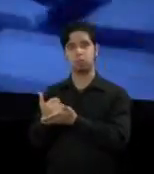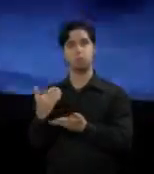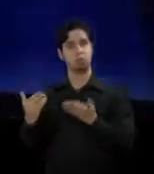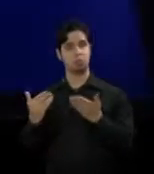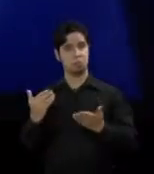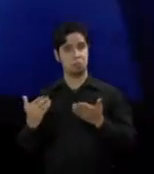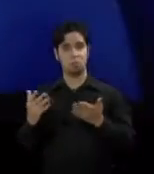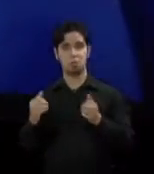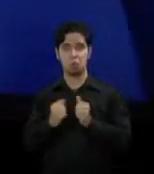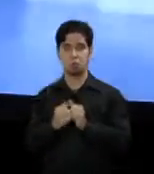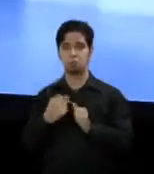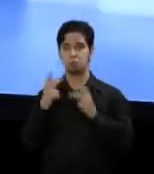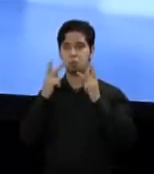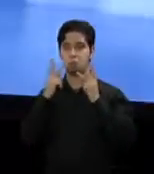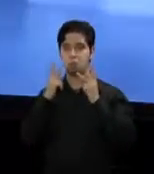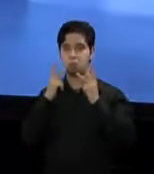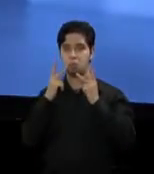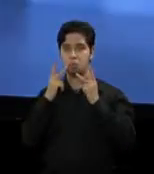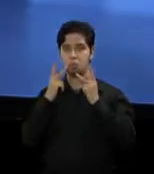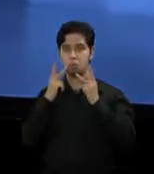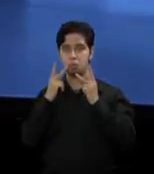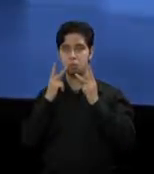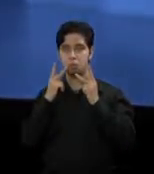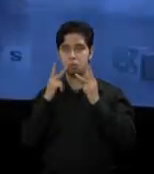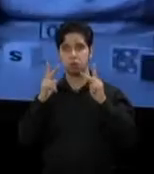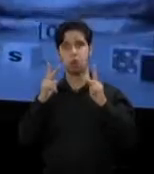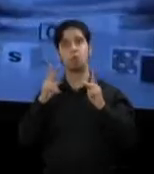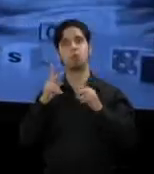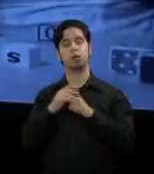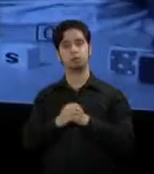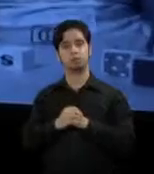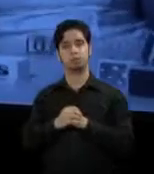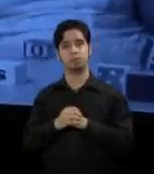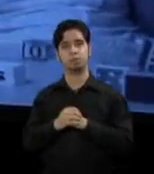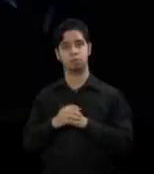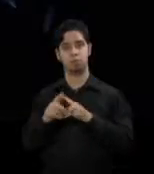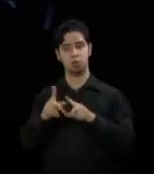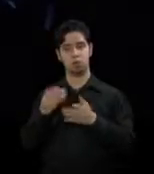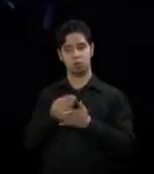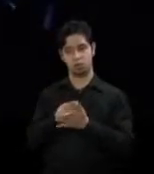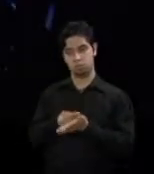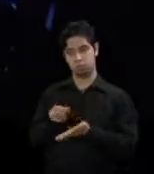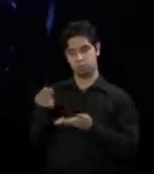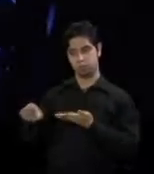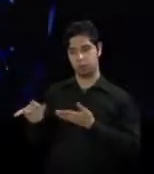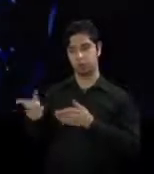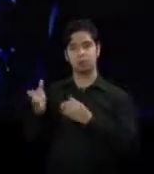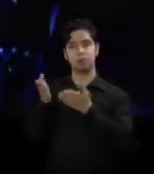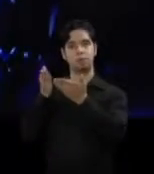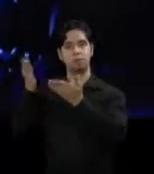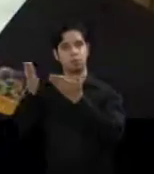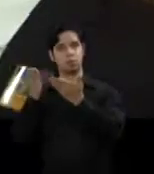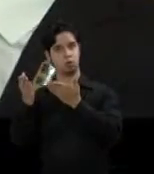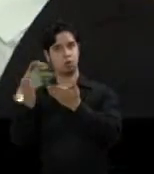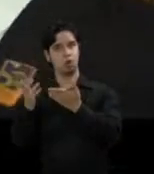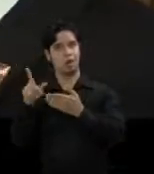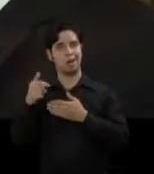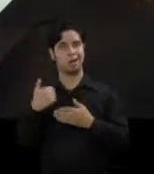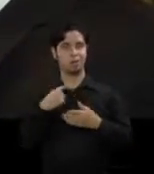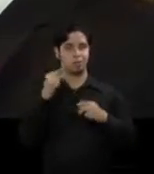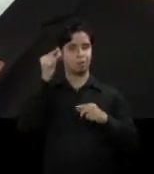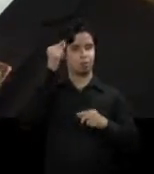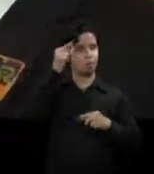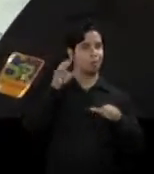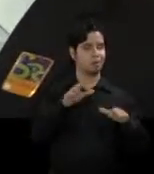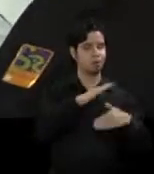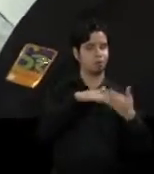pública, en ocasiones es más costo efectivo que los recursos se les den a estas organizaciones para que ellos den el servicio, a insistir al gobierno en quererlo hacer